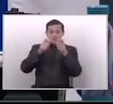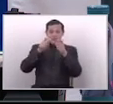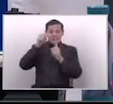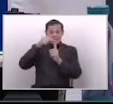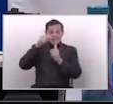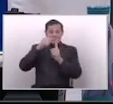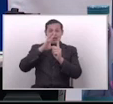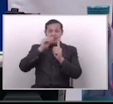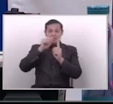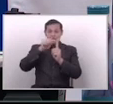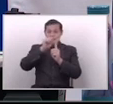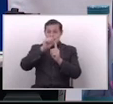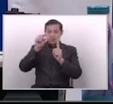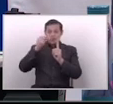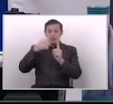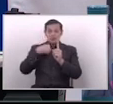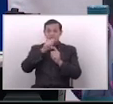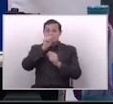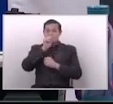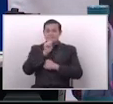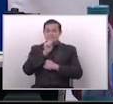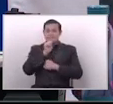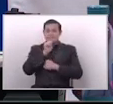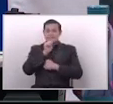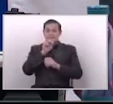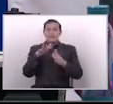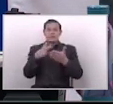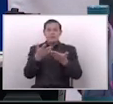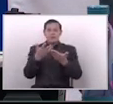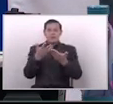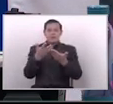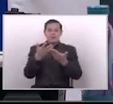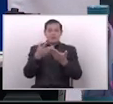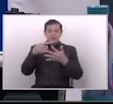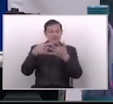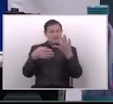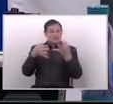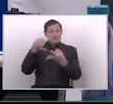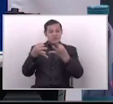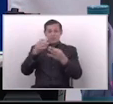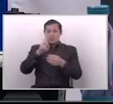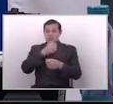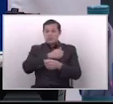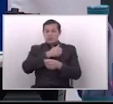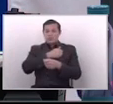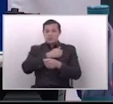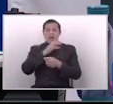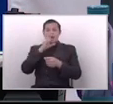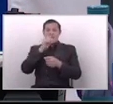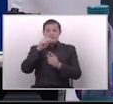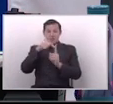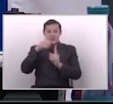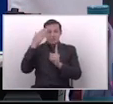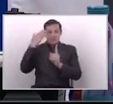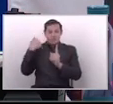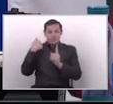en cuestión, cuyo nombre yo me voy a reservar porque incluso según ley no deberíamos estar hablando de